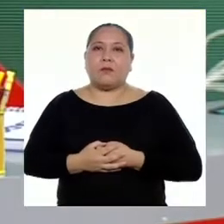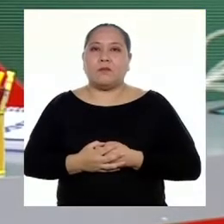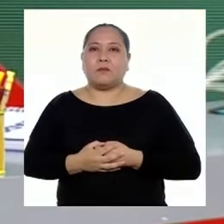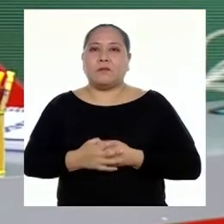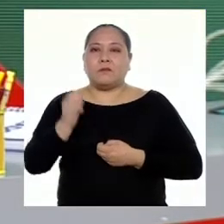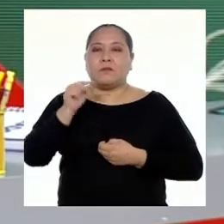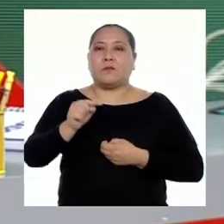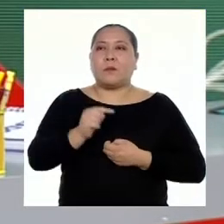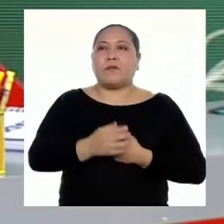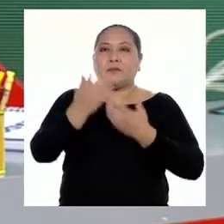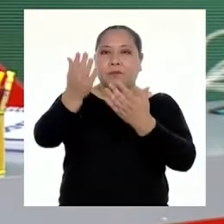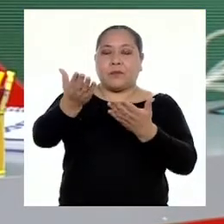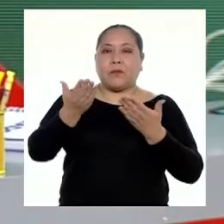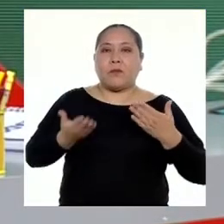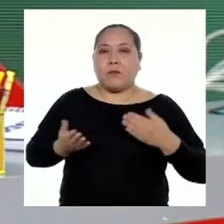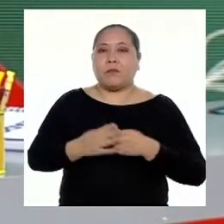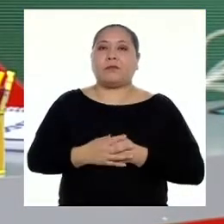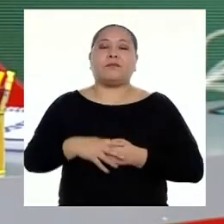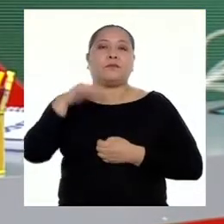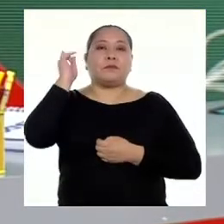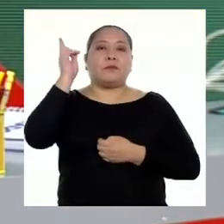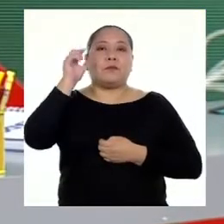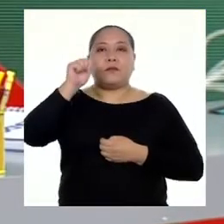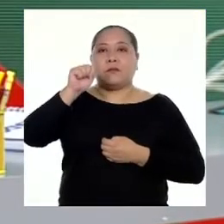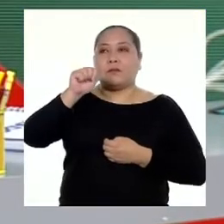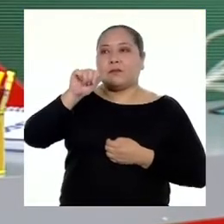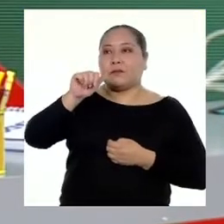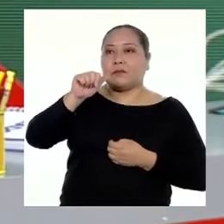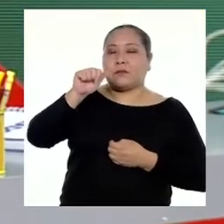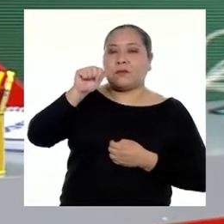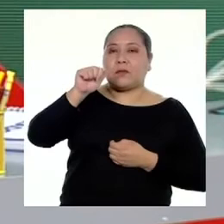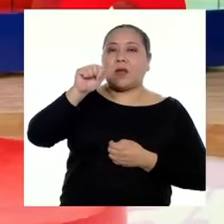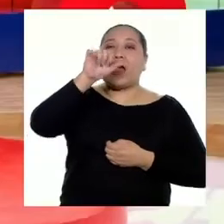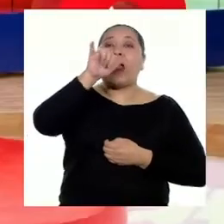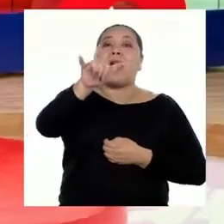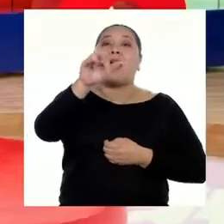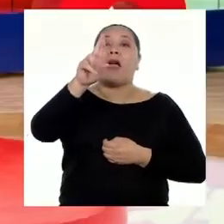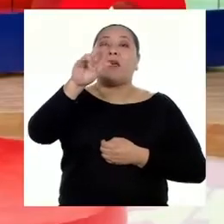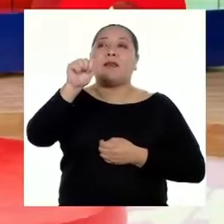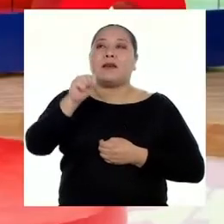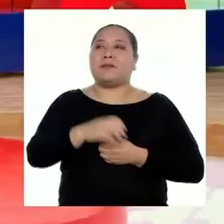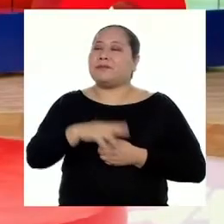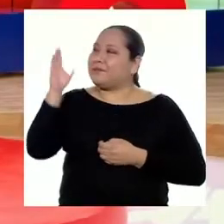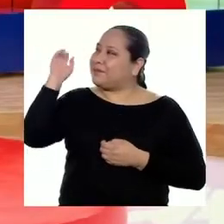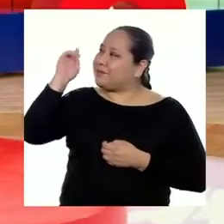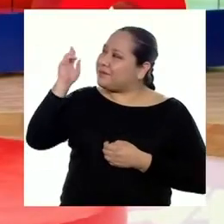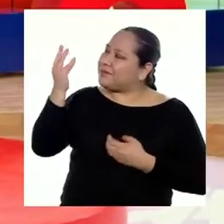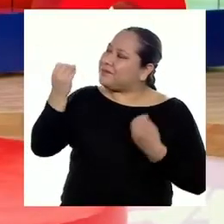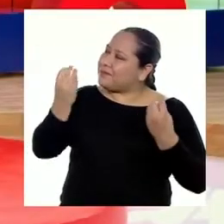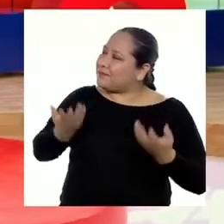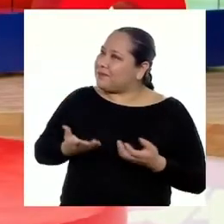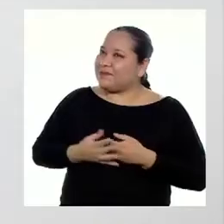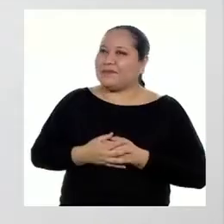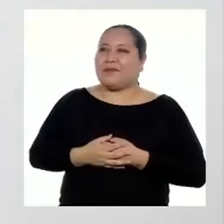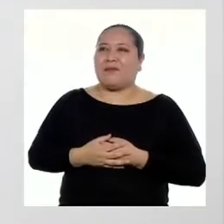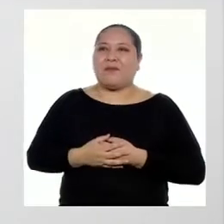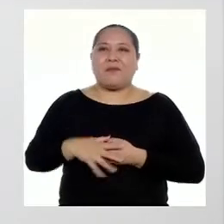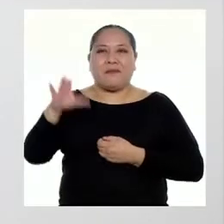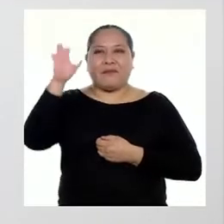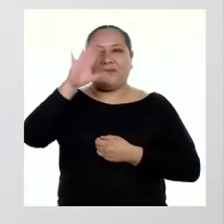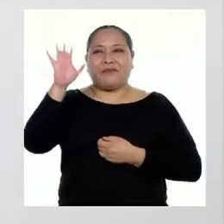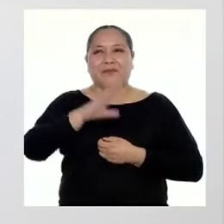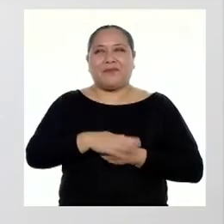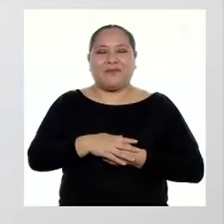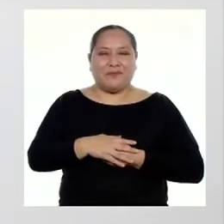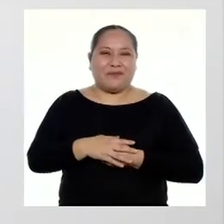Démosle la bienvenida a la profesora Aira que nos ayudará el día de hoy. Profesora, ¿cómo está? Hola